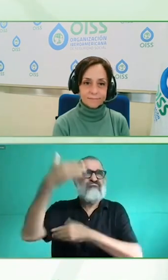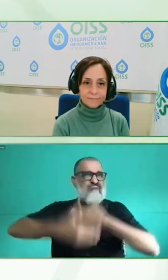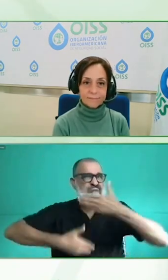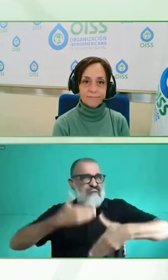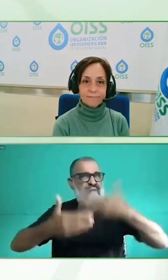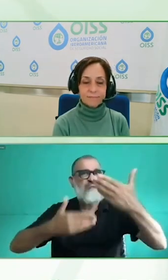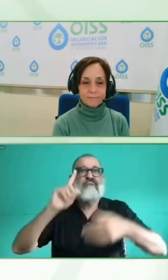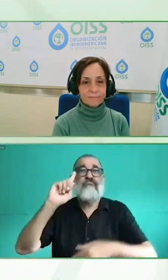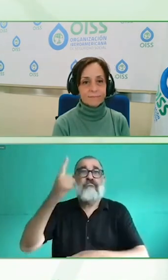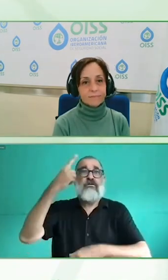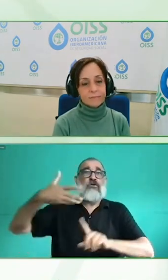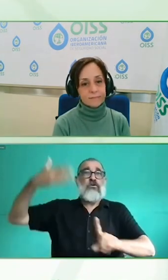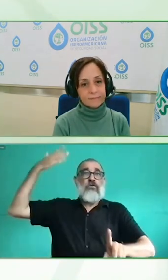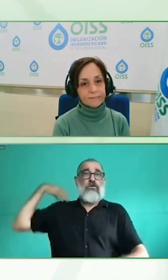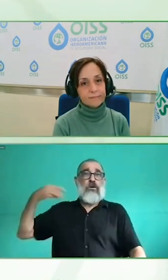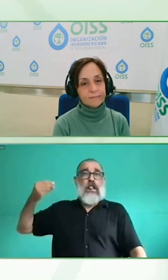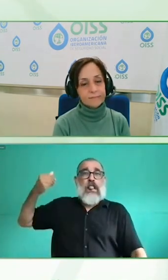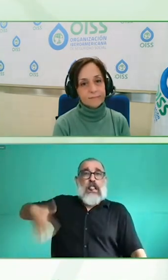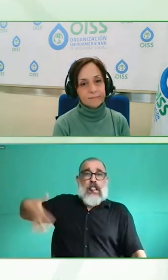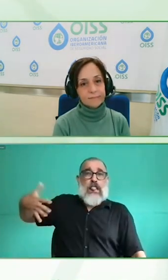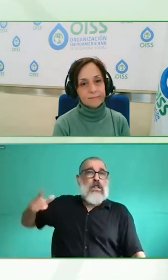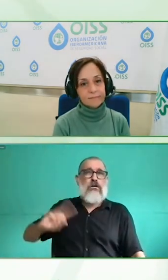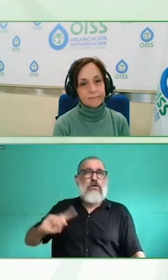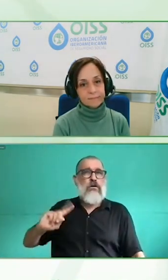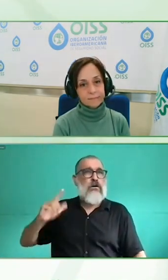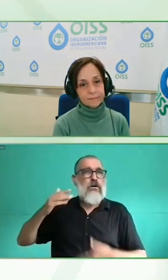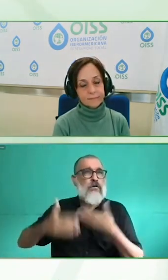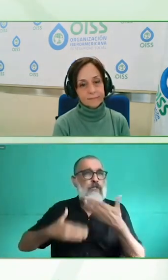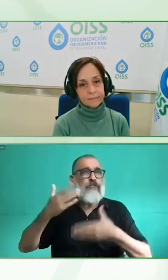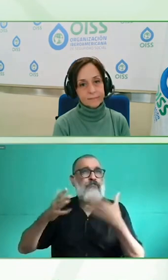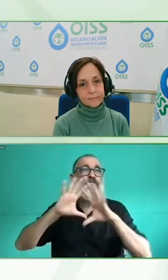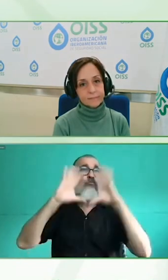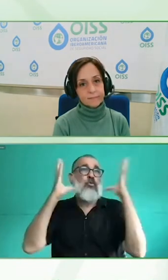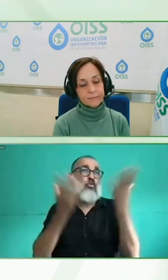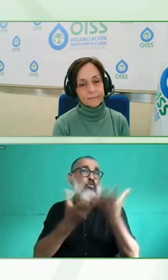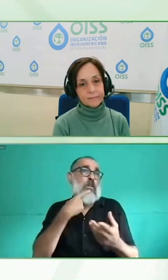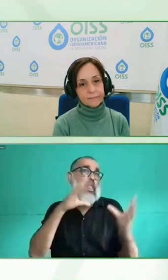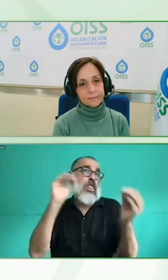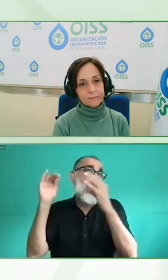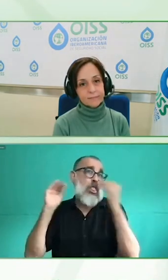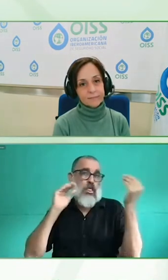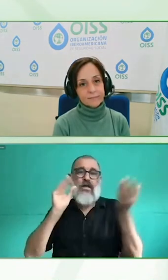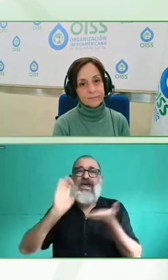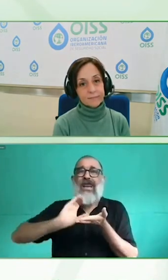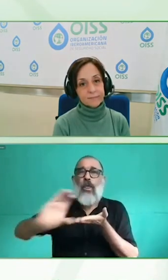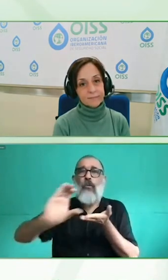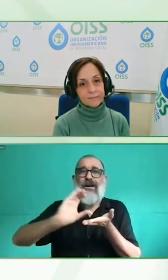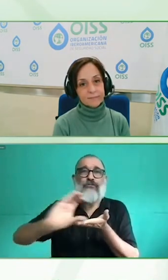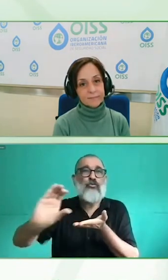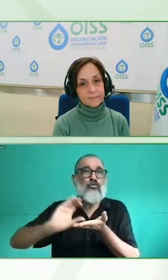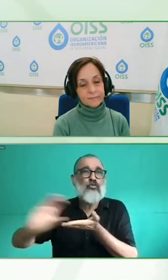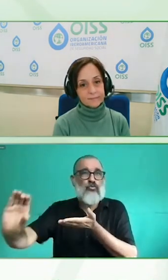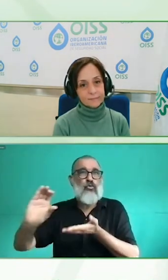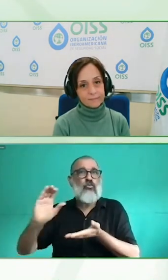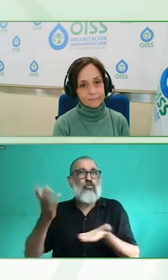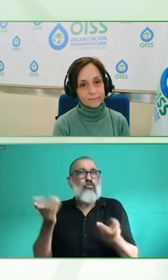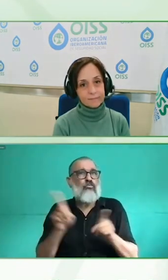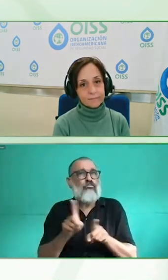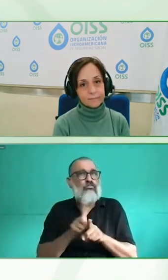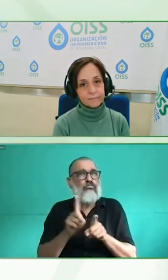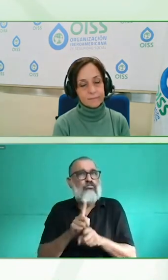todo es una buena decisión. En 2050, en la región, va a haber prácticamente el doble de personas adultas mayores con un poder adquisitivo